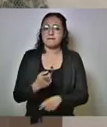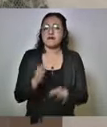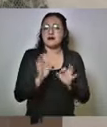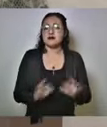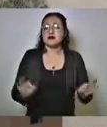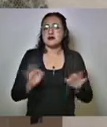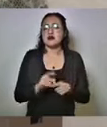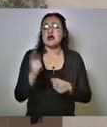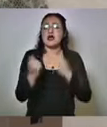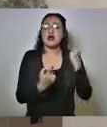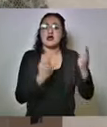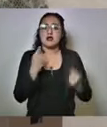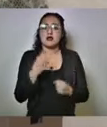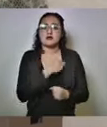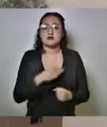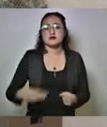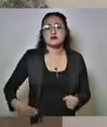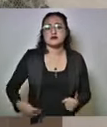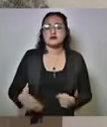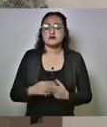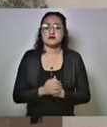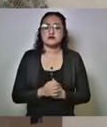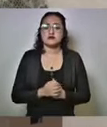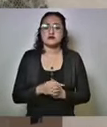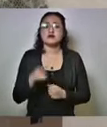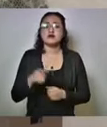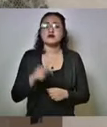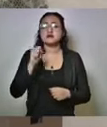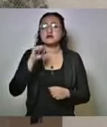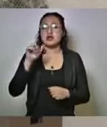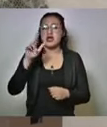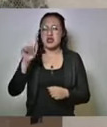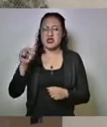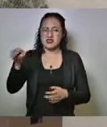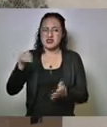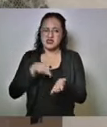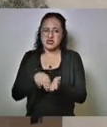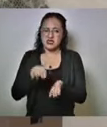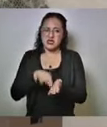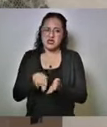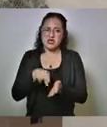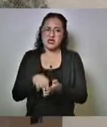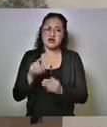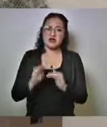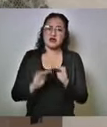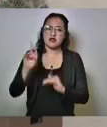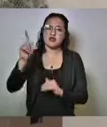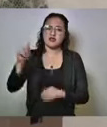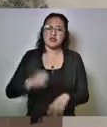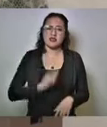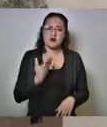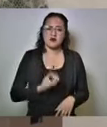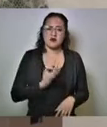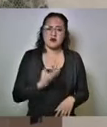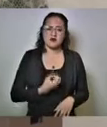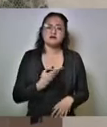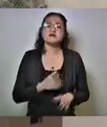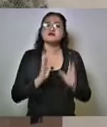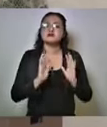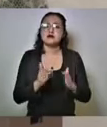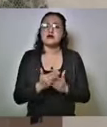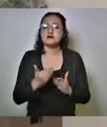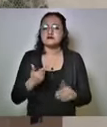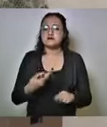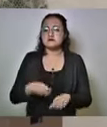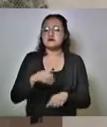en algunos municipios de la Sierra Negra del propio Valle de Tehuacán ya se ha estado